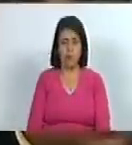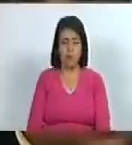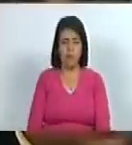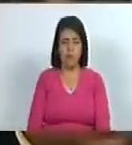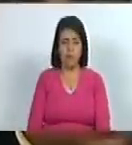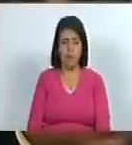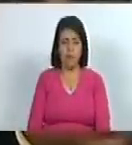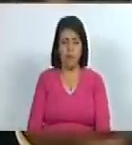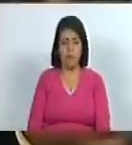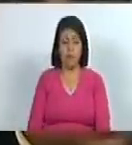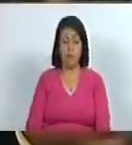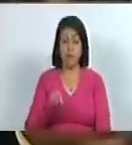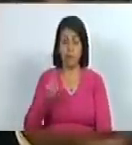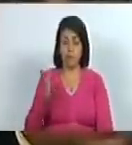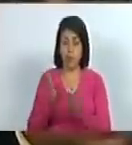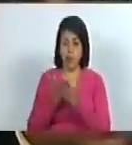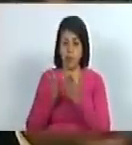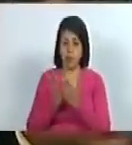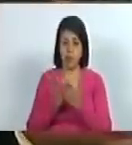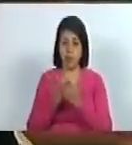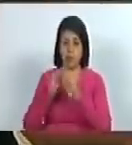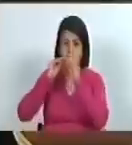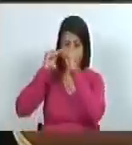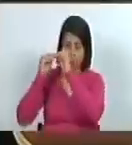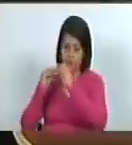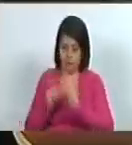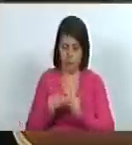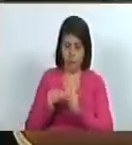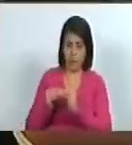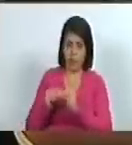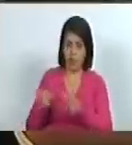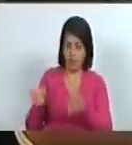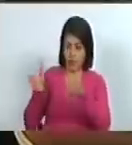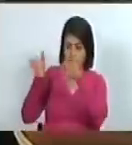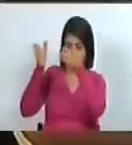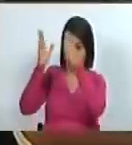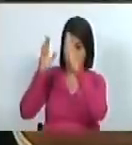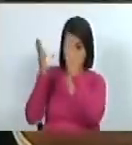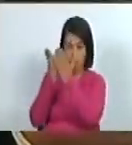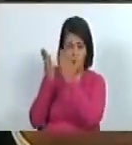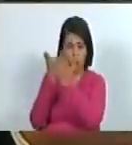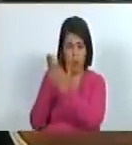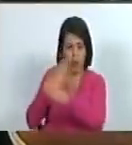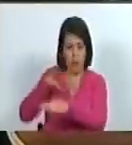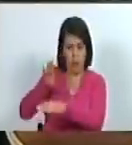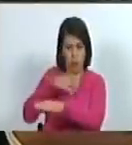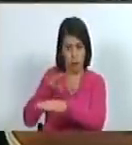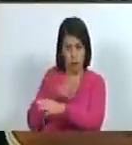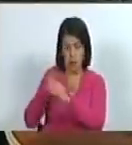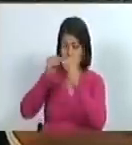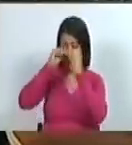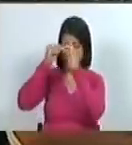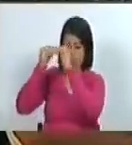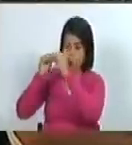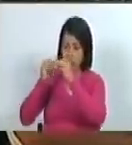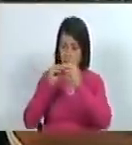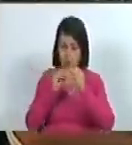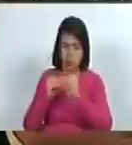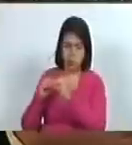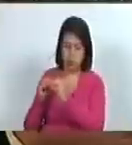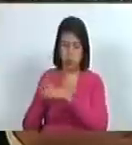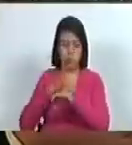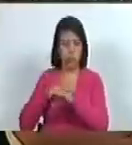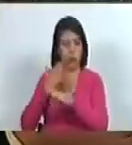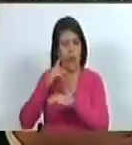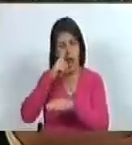que la misma fuera restaurada la estructura física de la escuela superior de música José Ángel Lamas fuera restaurada